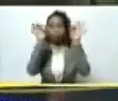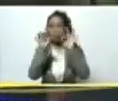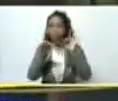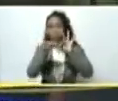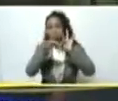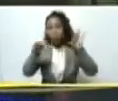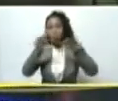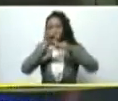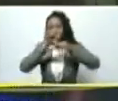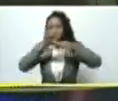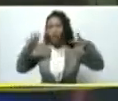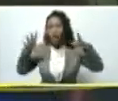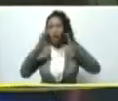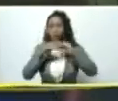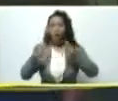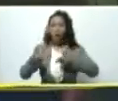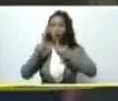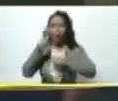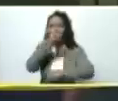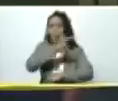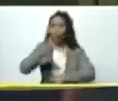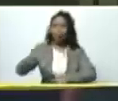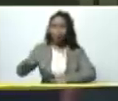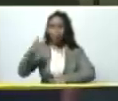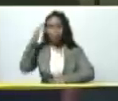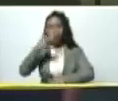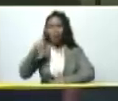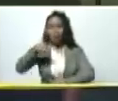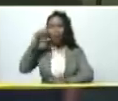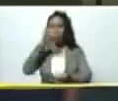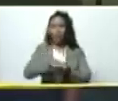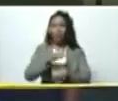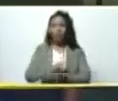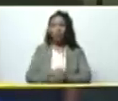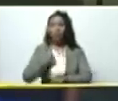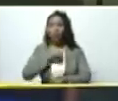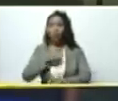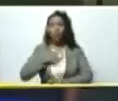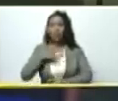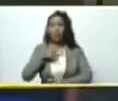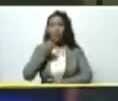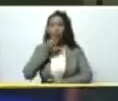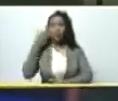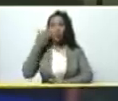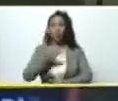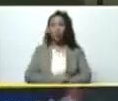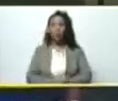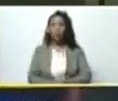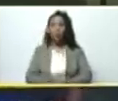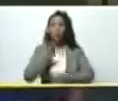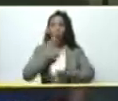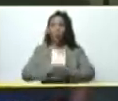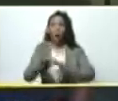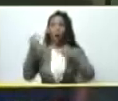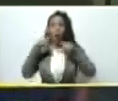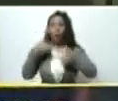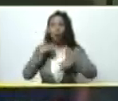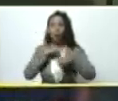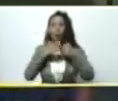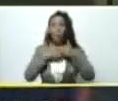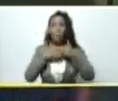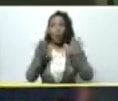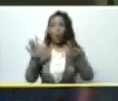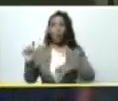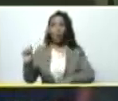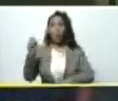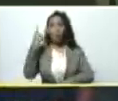todas las autoridades civiles y militares del estado nos sentimos muy orgullosos porque hoy estamos inaugurando el